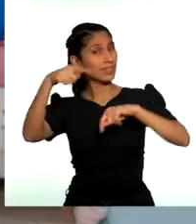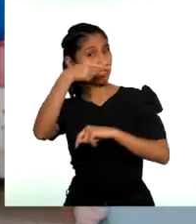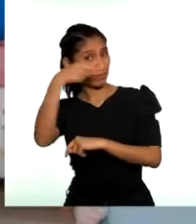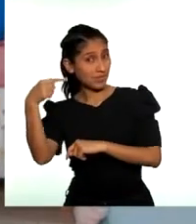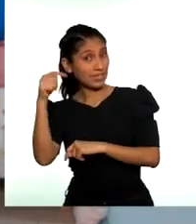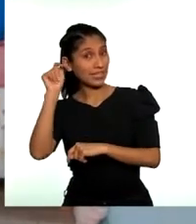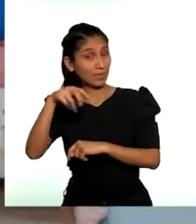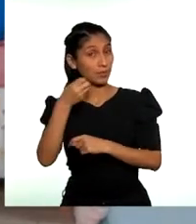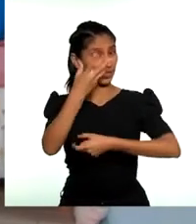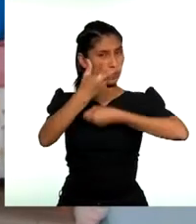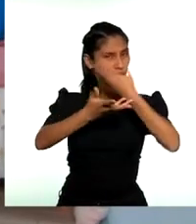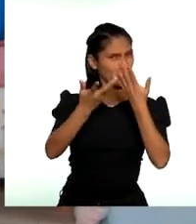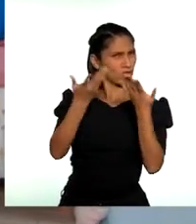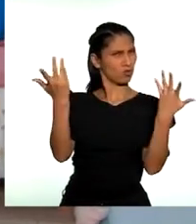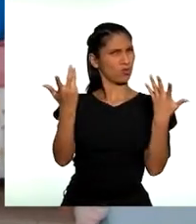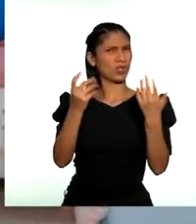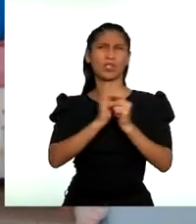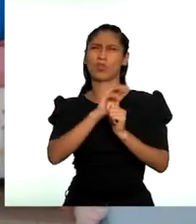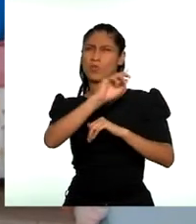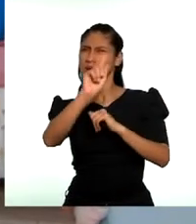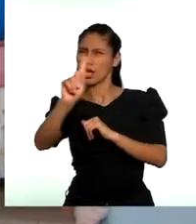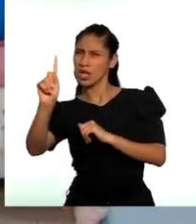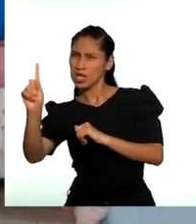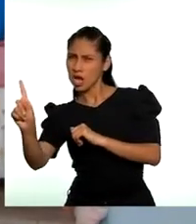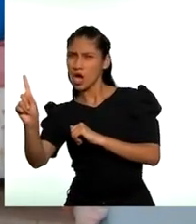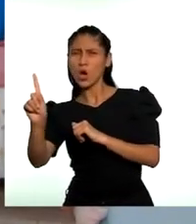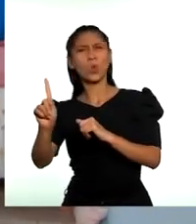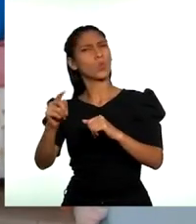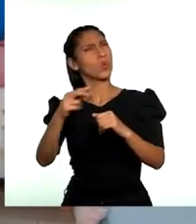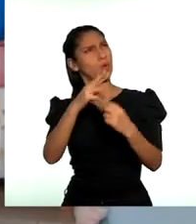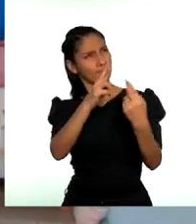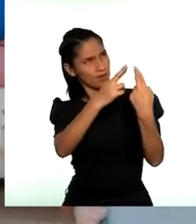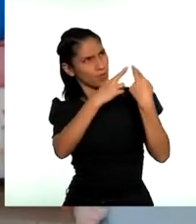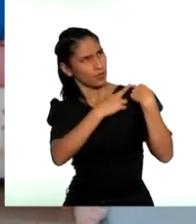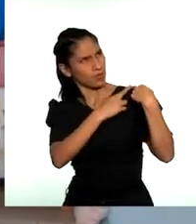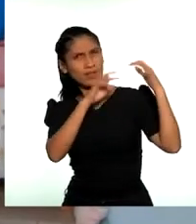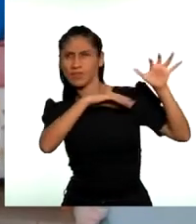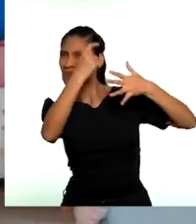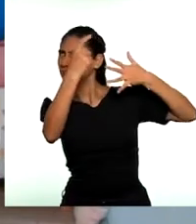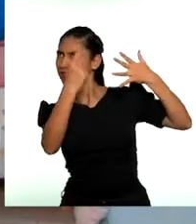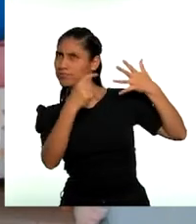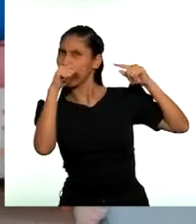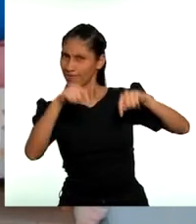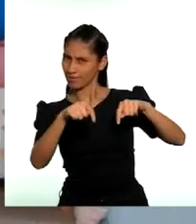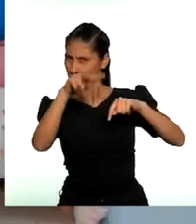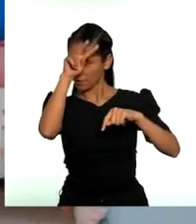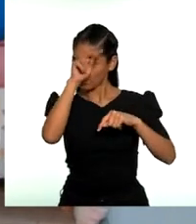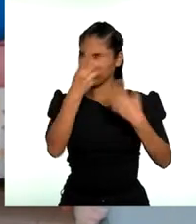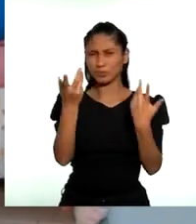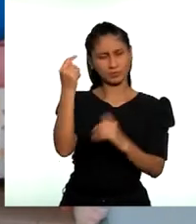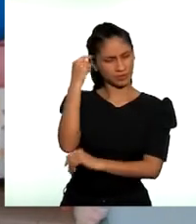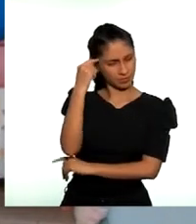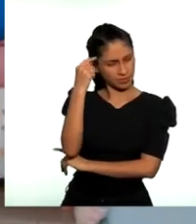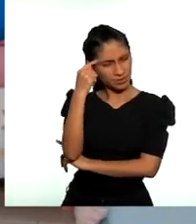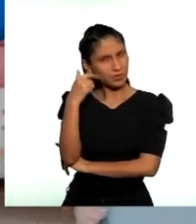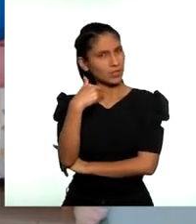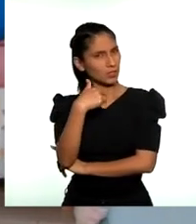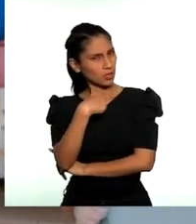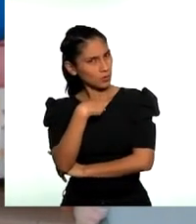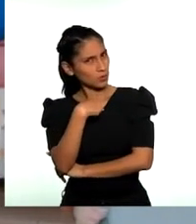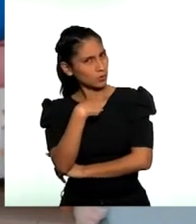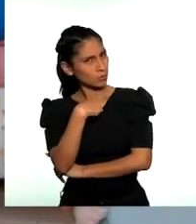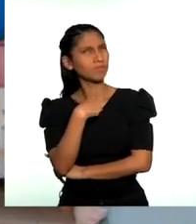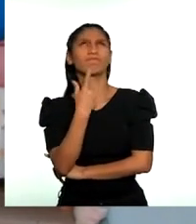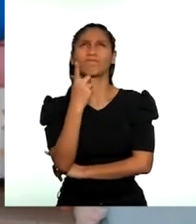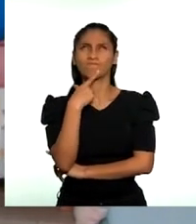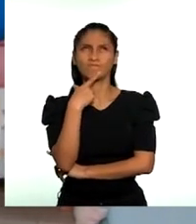esta semana que hemos estado hablando sobre los compromisos que deberíamos asumir con el país, me puse a pensar en aquellos a los que yo me